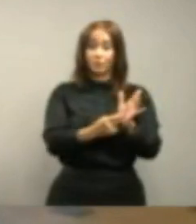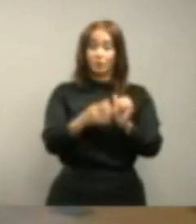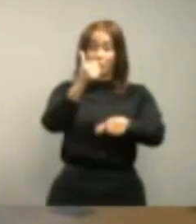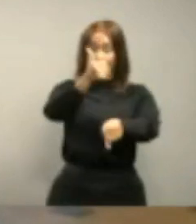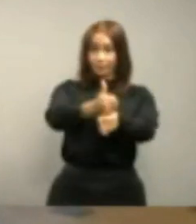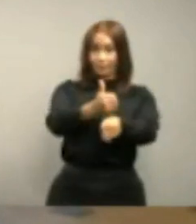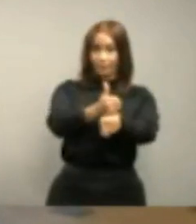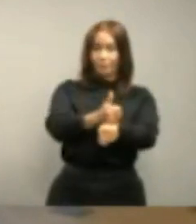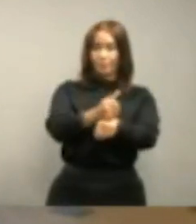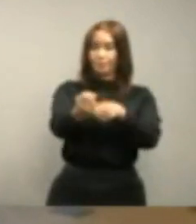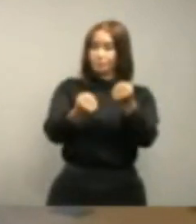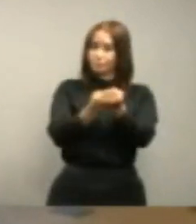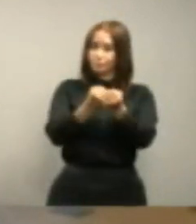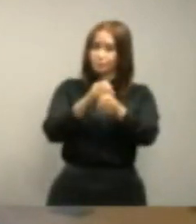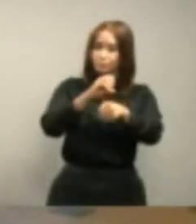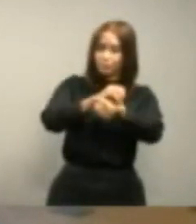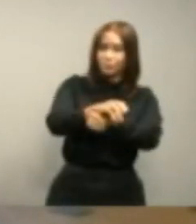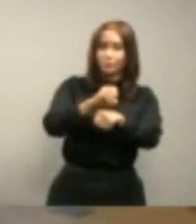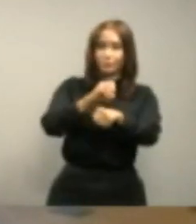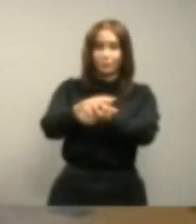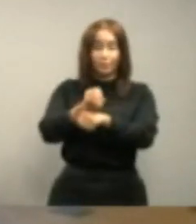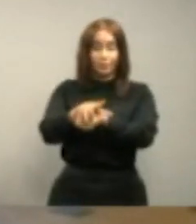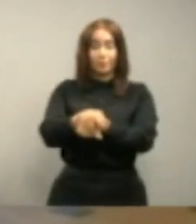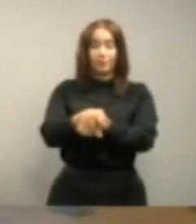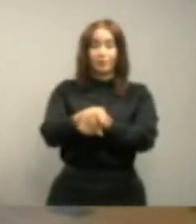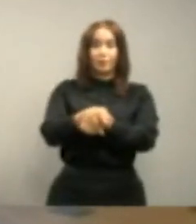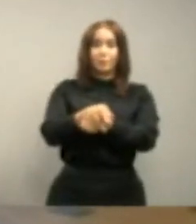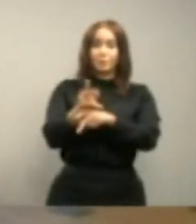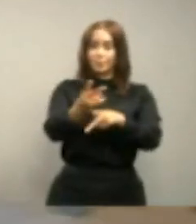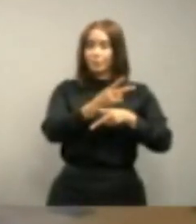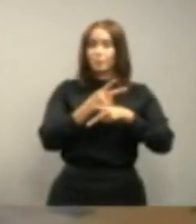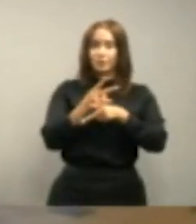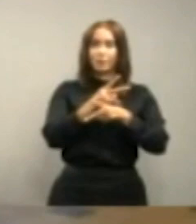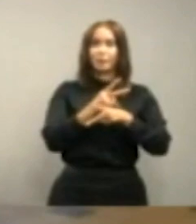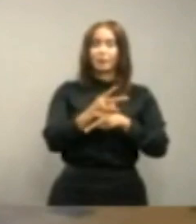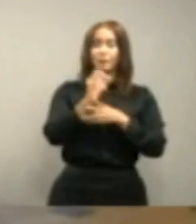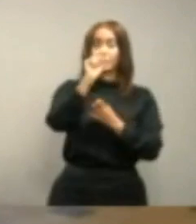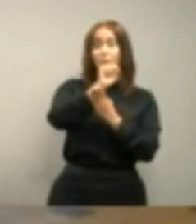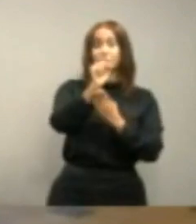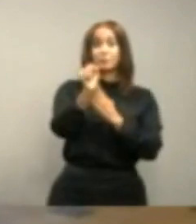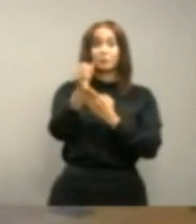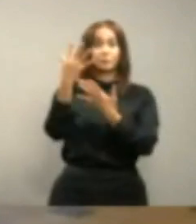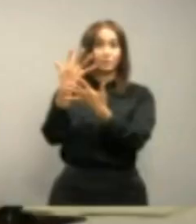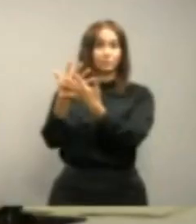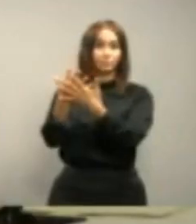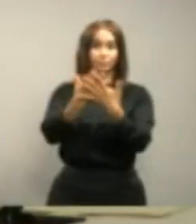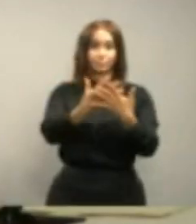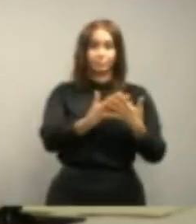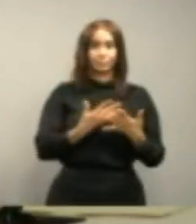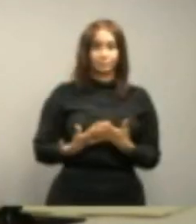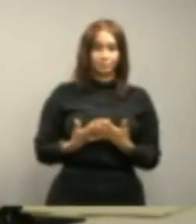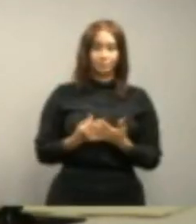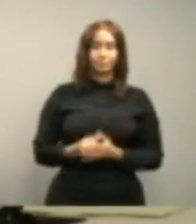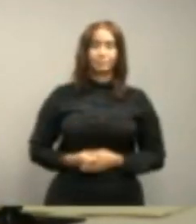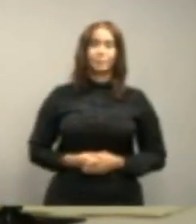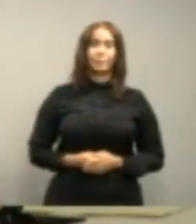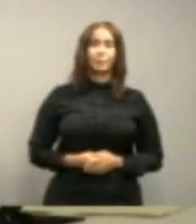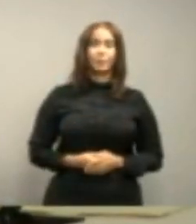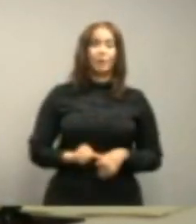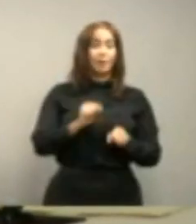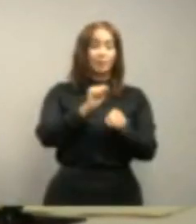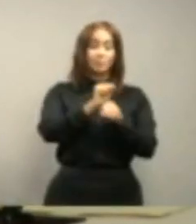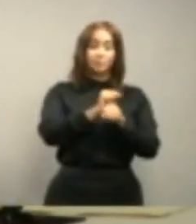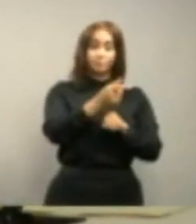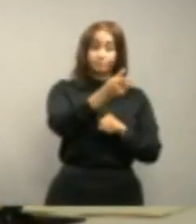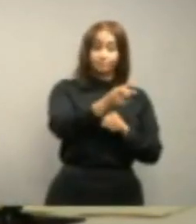asesor honorífico del Poder Ejecutivo en políticas de seguridad y sistema penitenciario. La tarea que tiene por